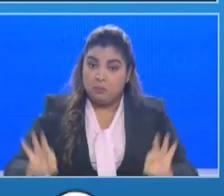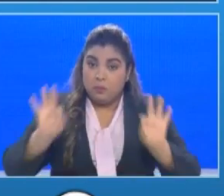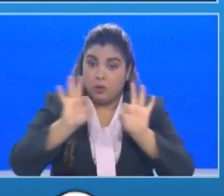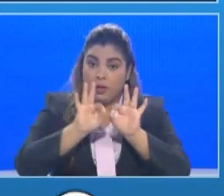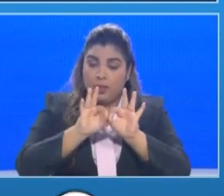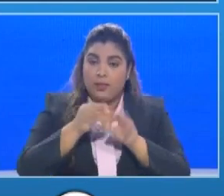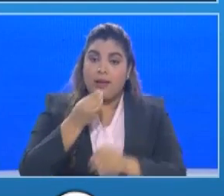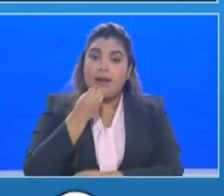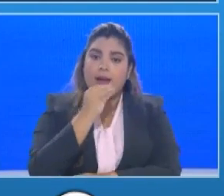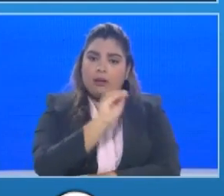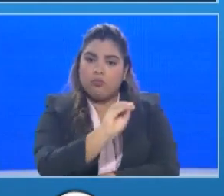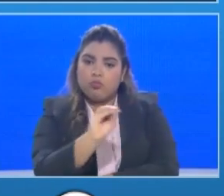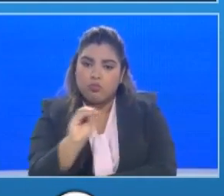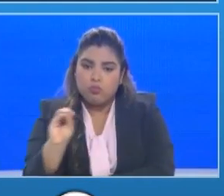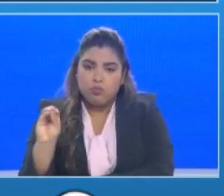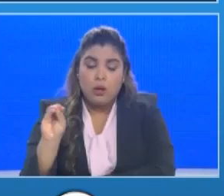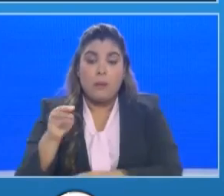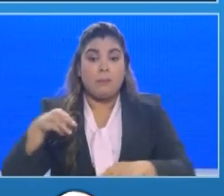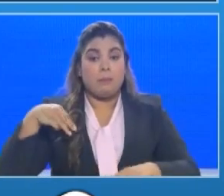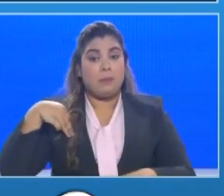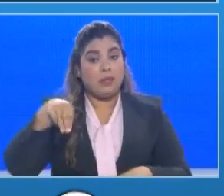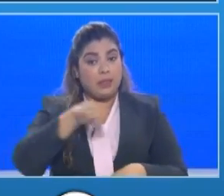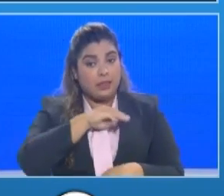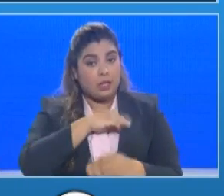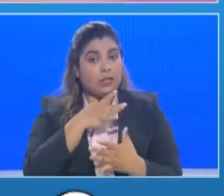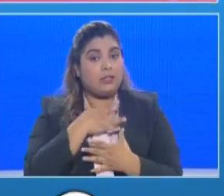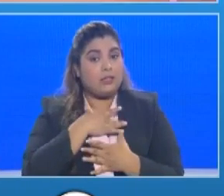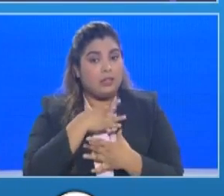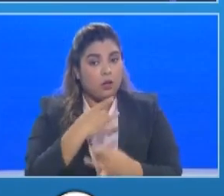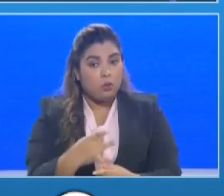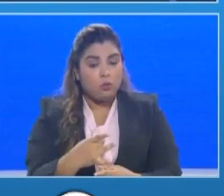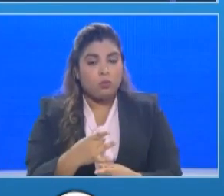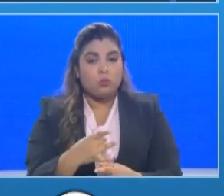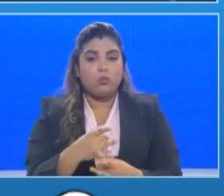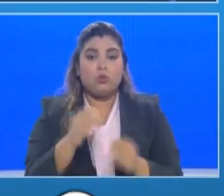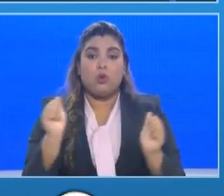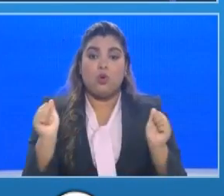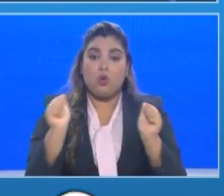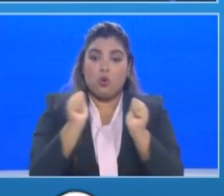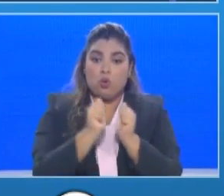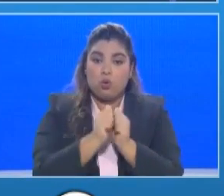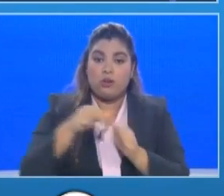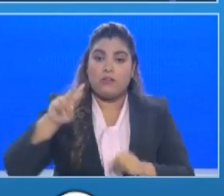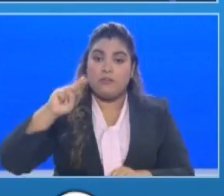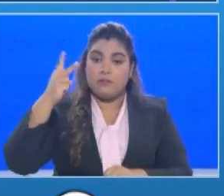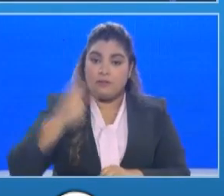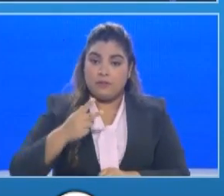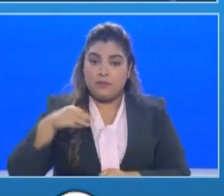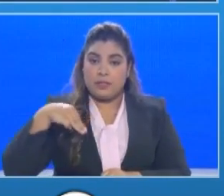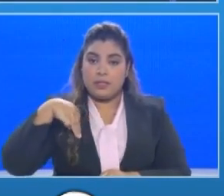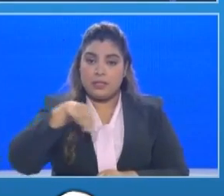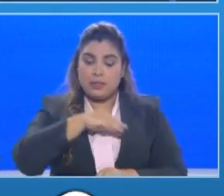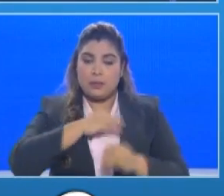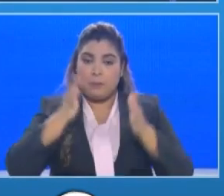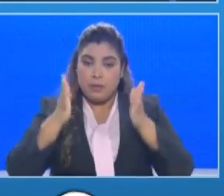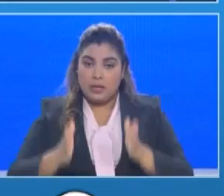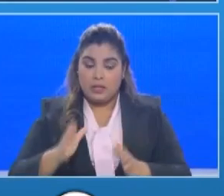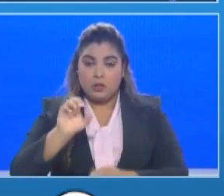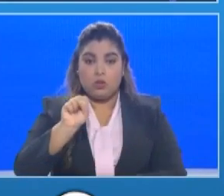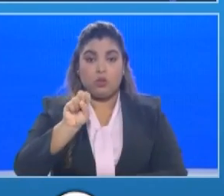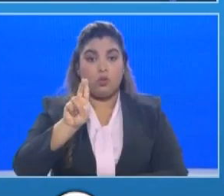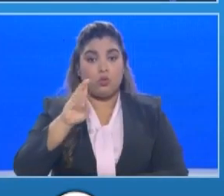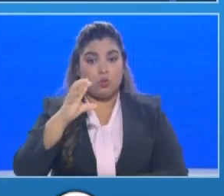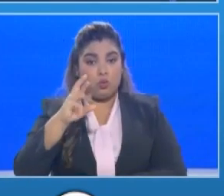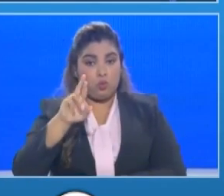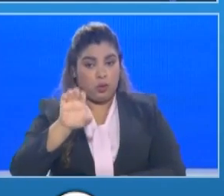que el Ministerio de Salud a través del viceministro Sucre y el director